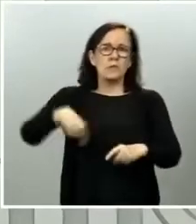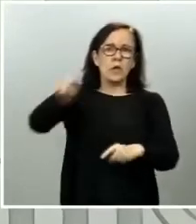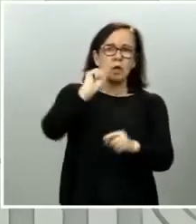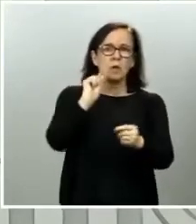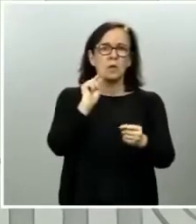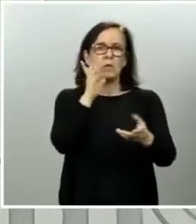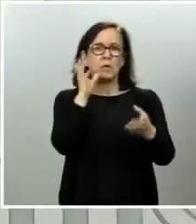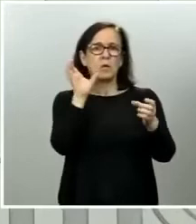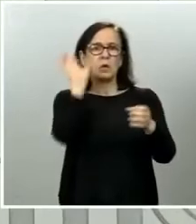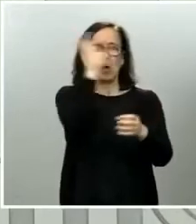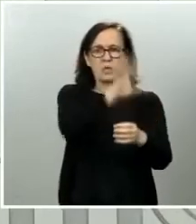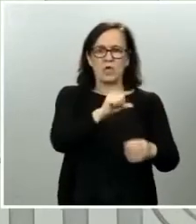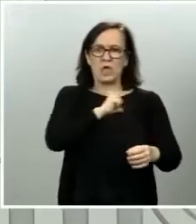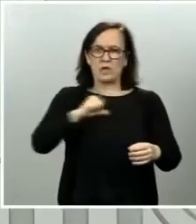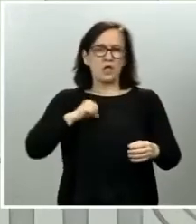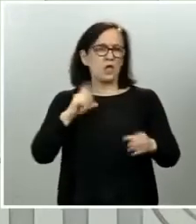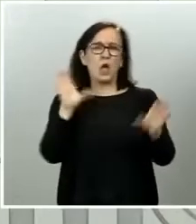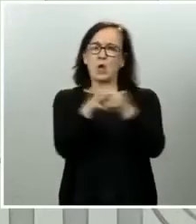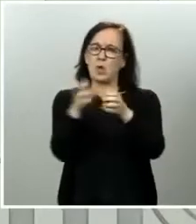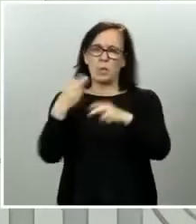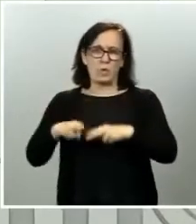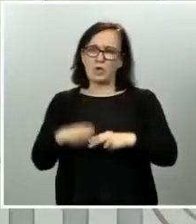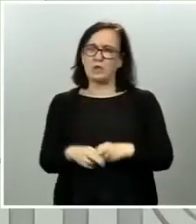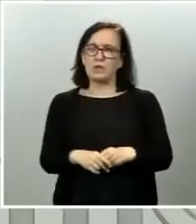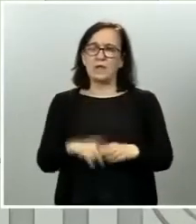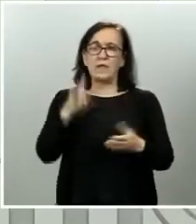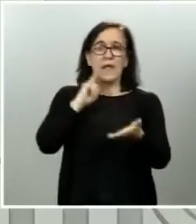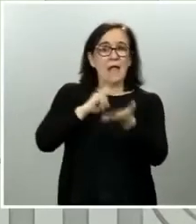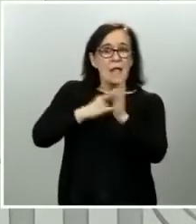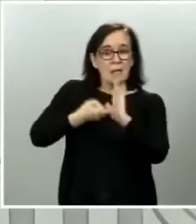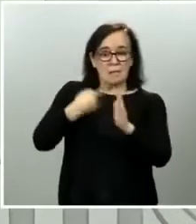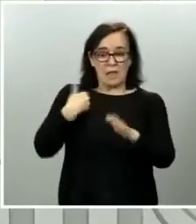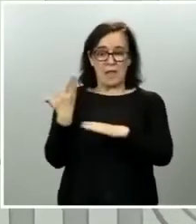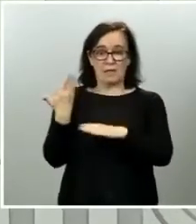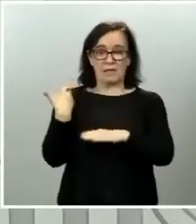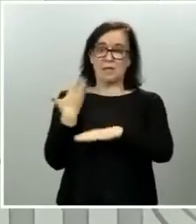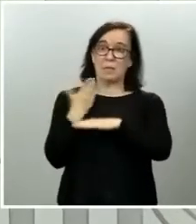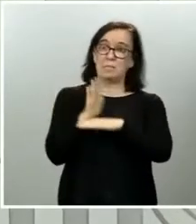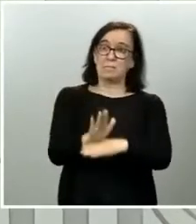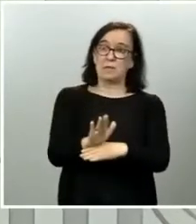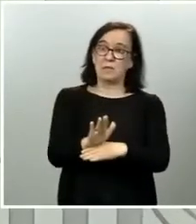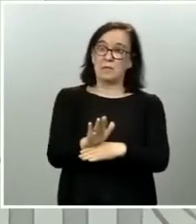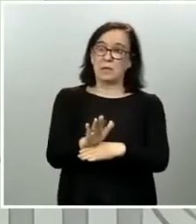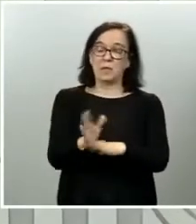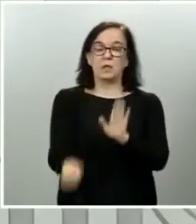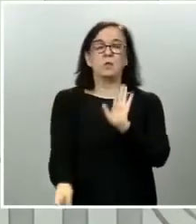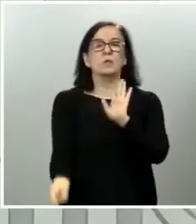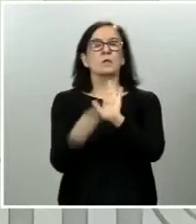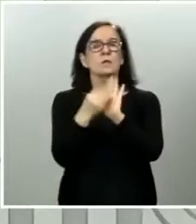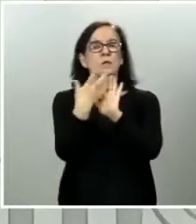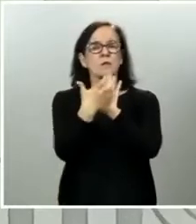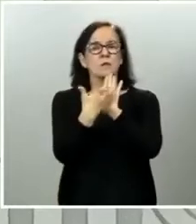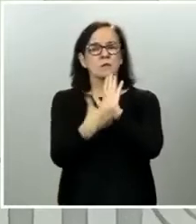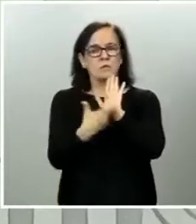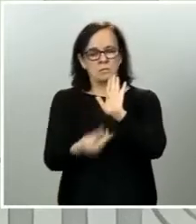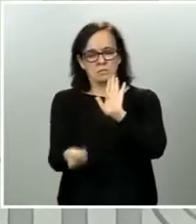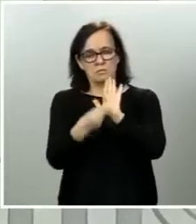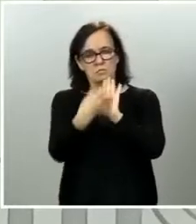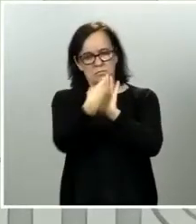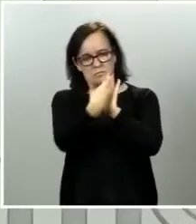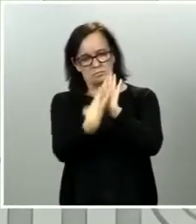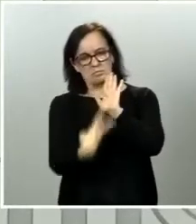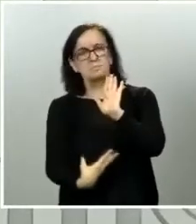autónoma ni partido político. El plan que presentamos ayer incorpora muchísimos, creo que